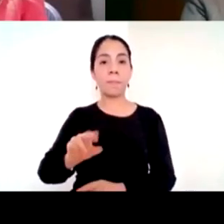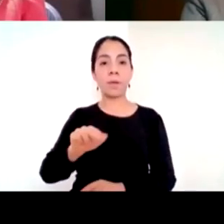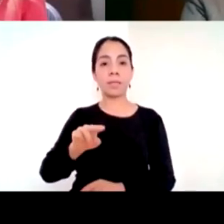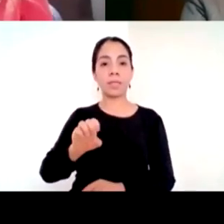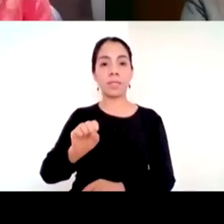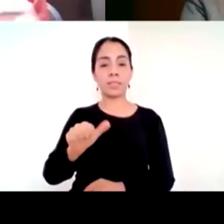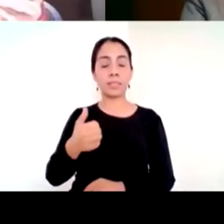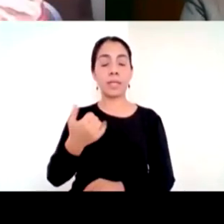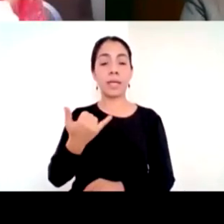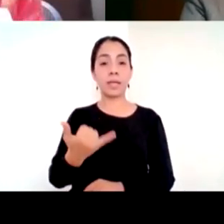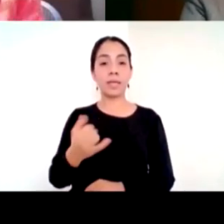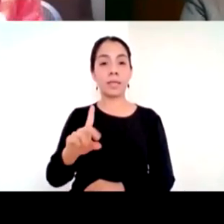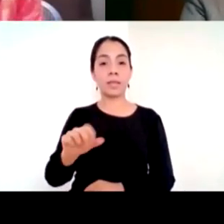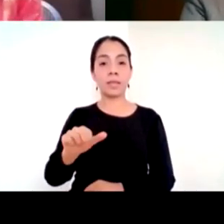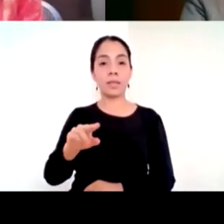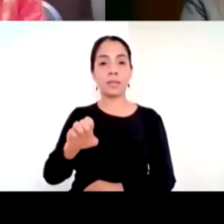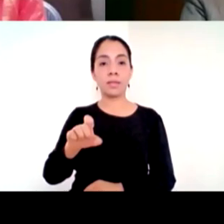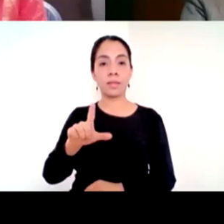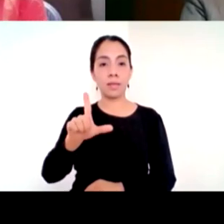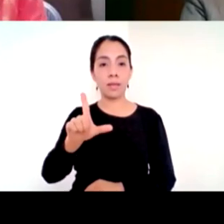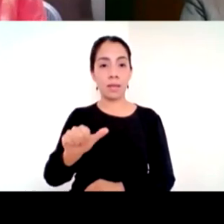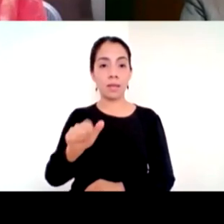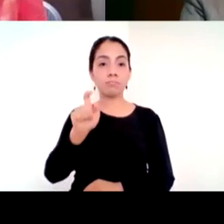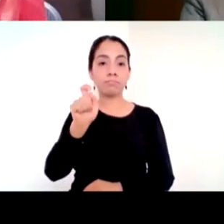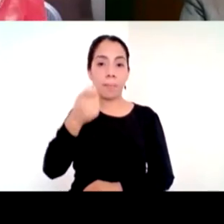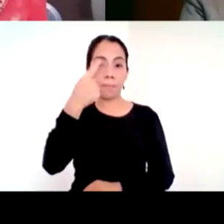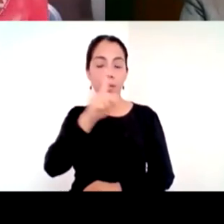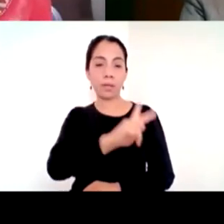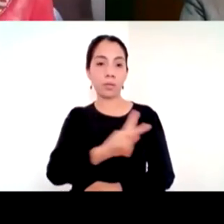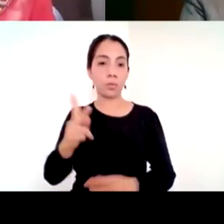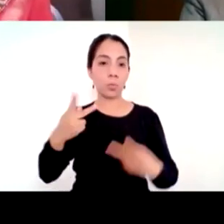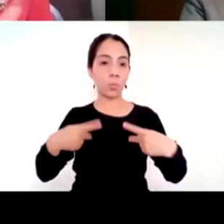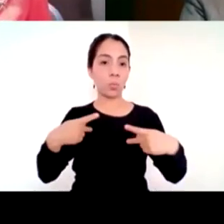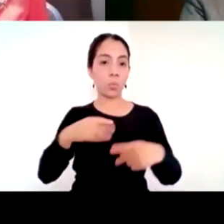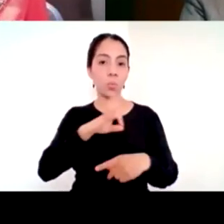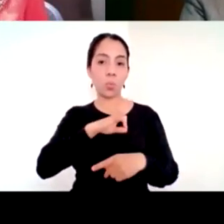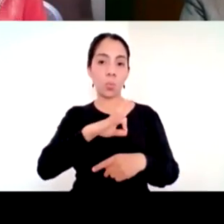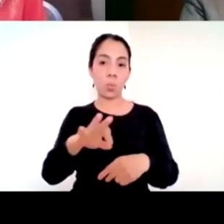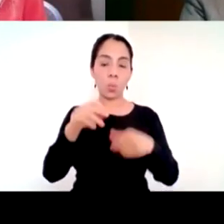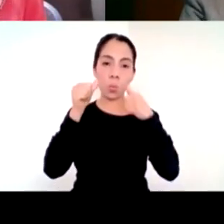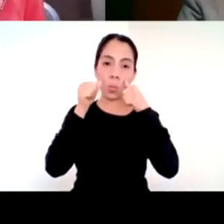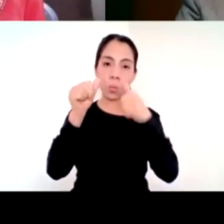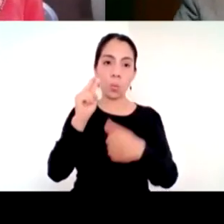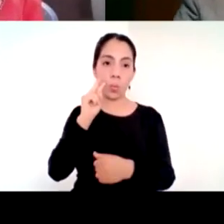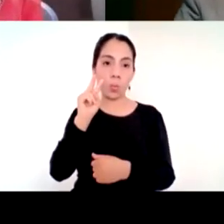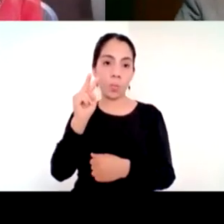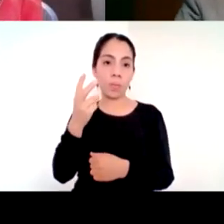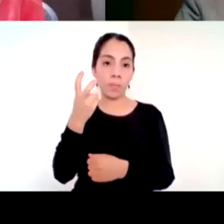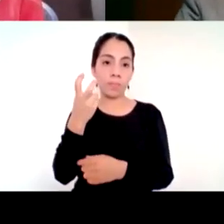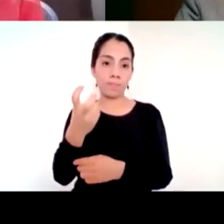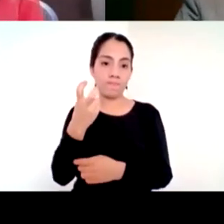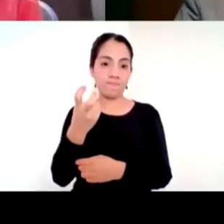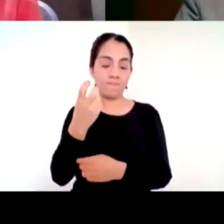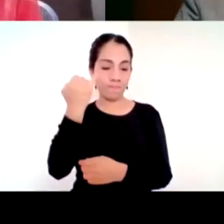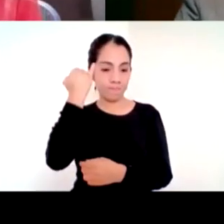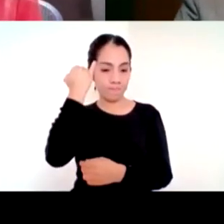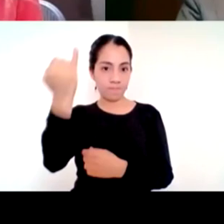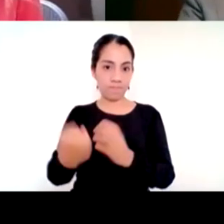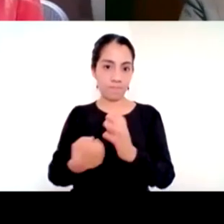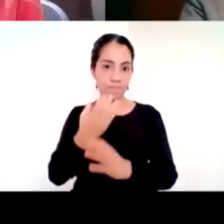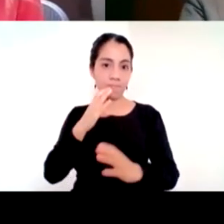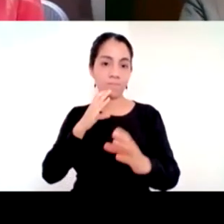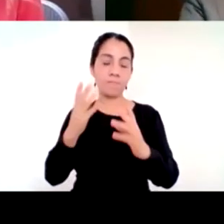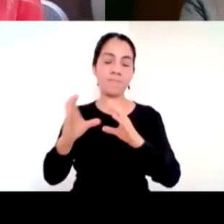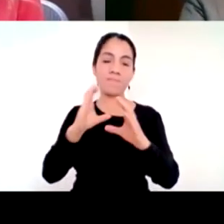apoyando para que nadie se pierda de esta conversación y de este intercambio de ideas sobre Aprende en Casa que es mucho más que Aprender en Dino